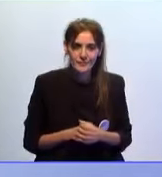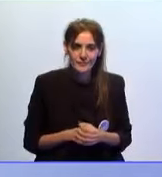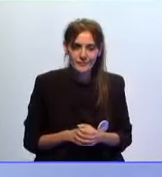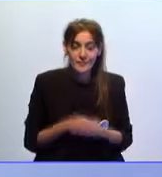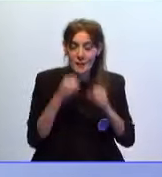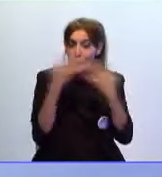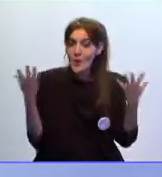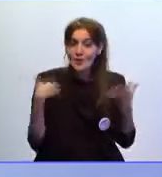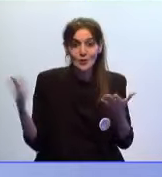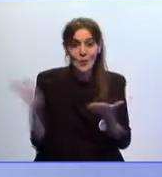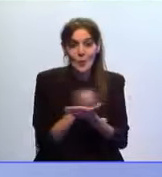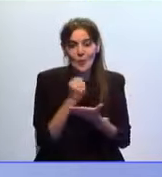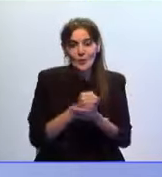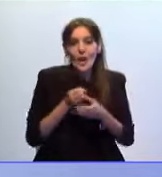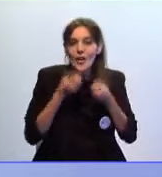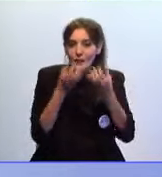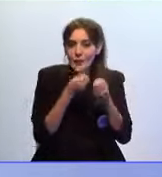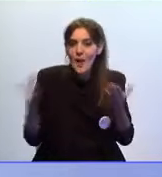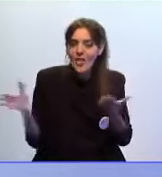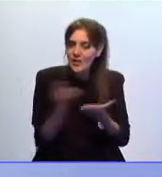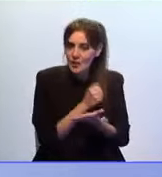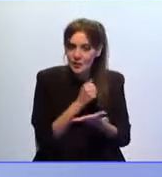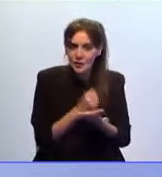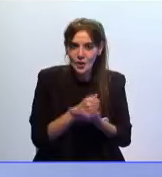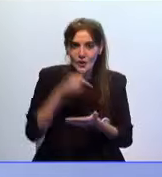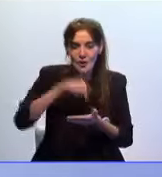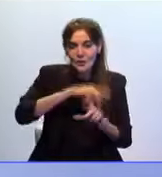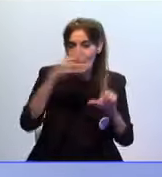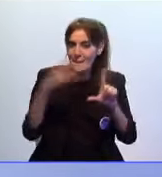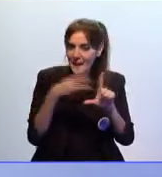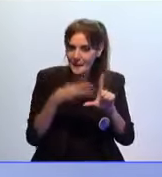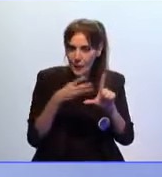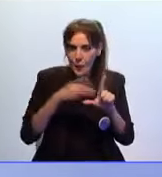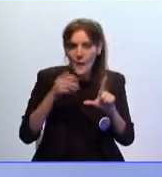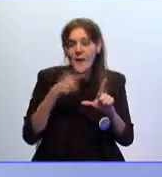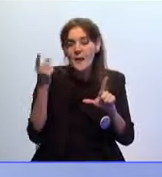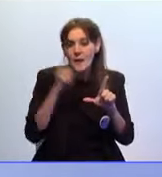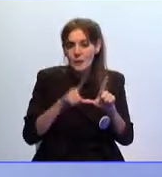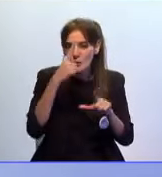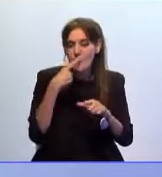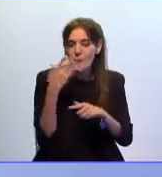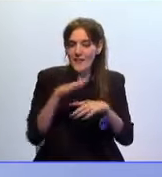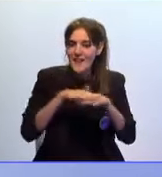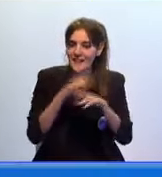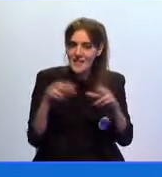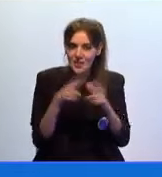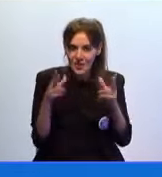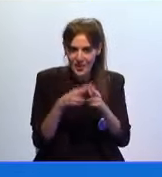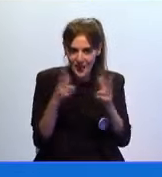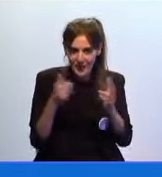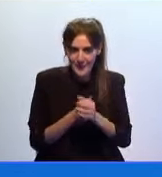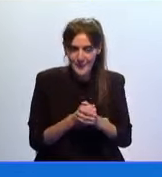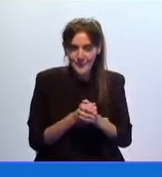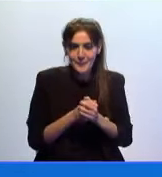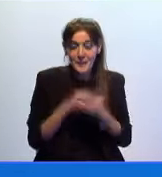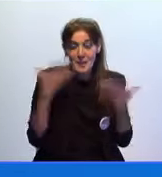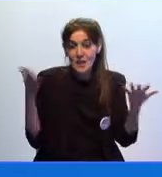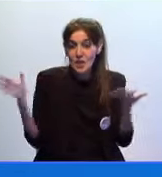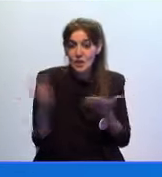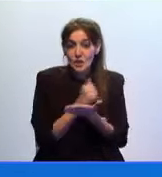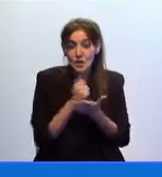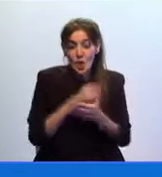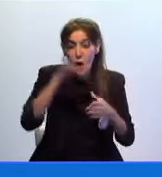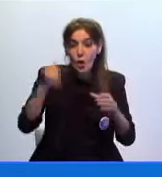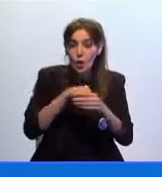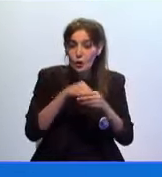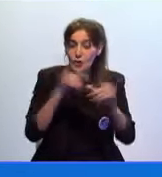pues es todo tienen toda la información en nuestra página web y en nuestros perfiles de las redes sociales y todos los